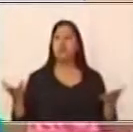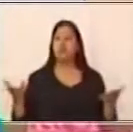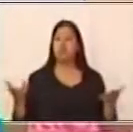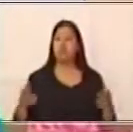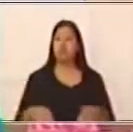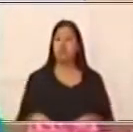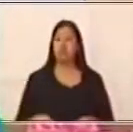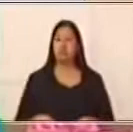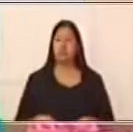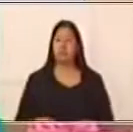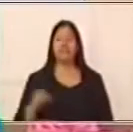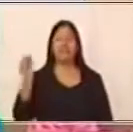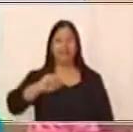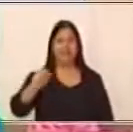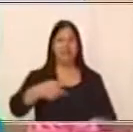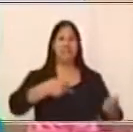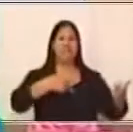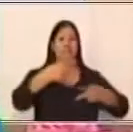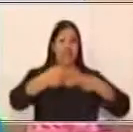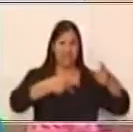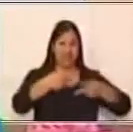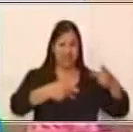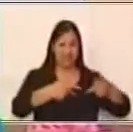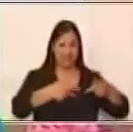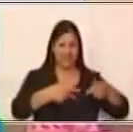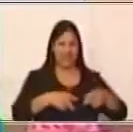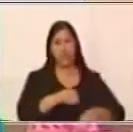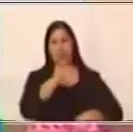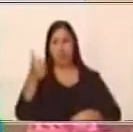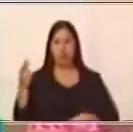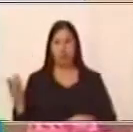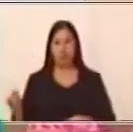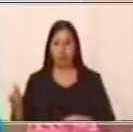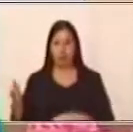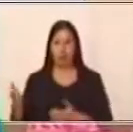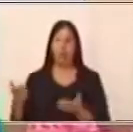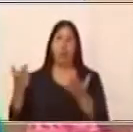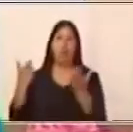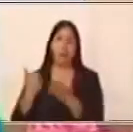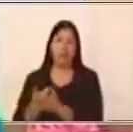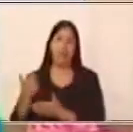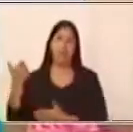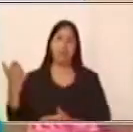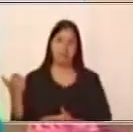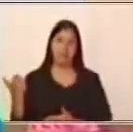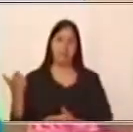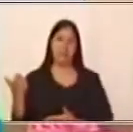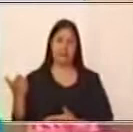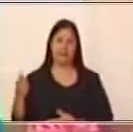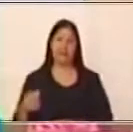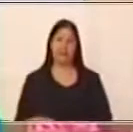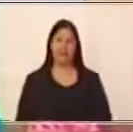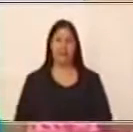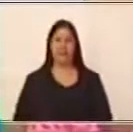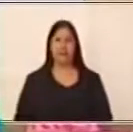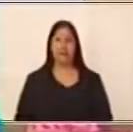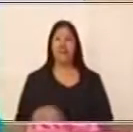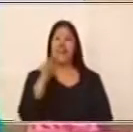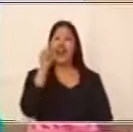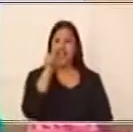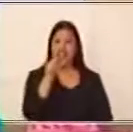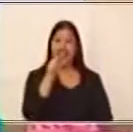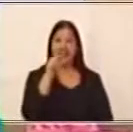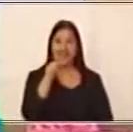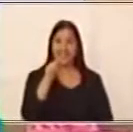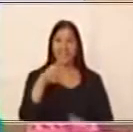Muy bien, vendí y el otro verbo es compré. Desde ahí puedes